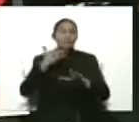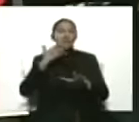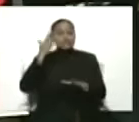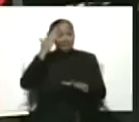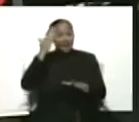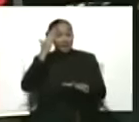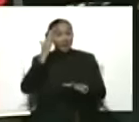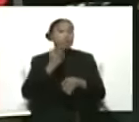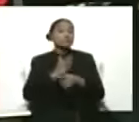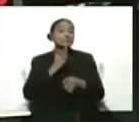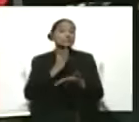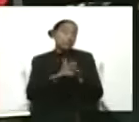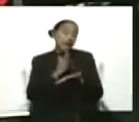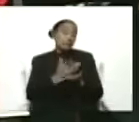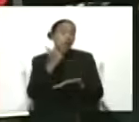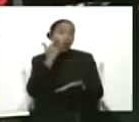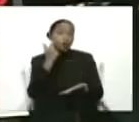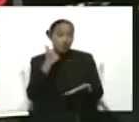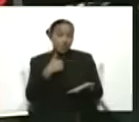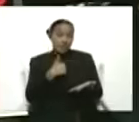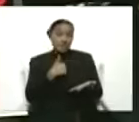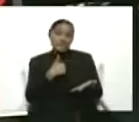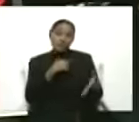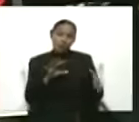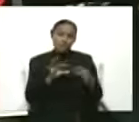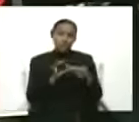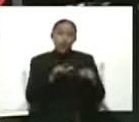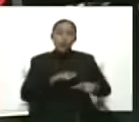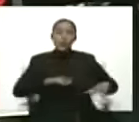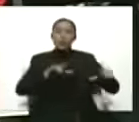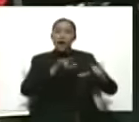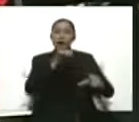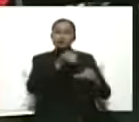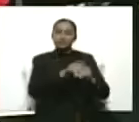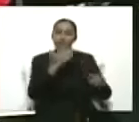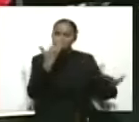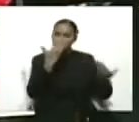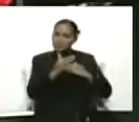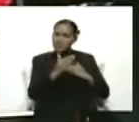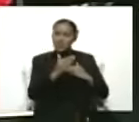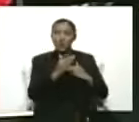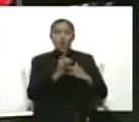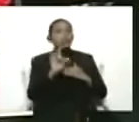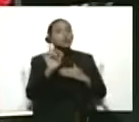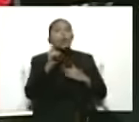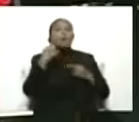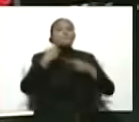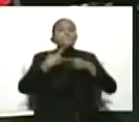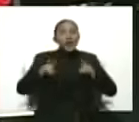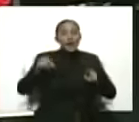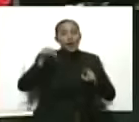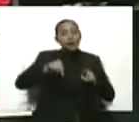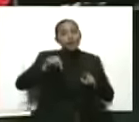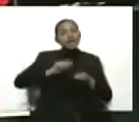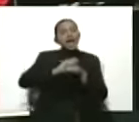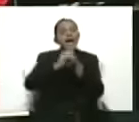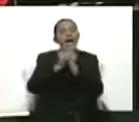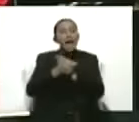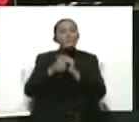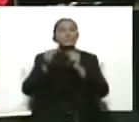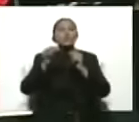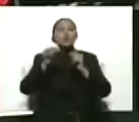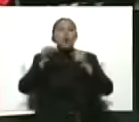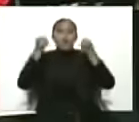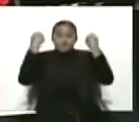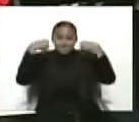es un ensayo, esto es, busca desde que todos estemos muy conscientes y muy familiarizados